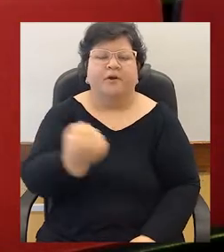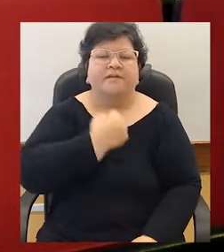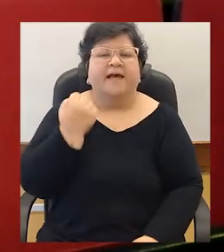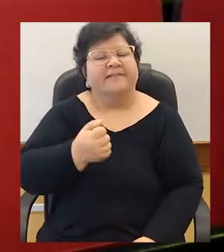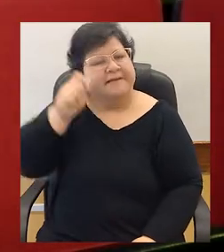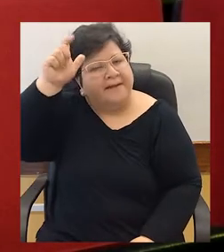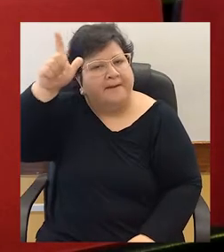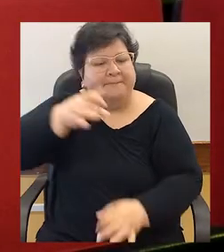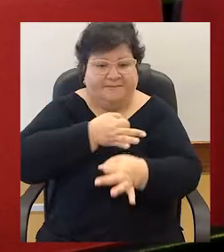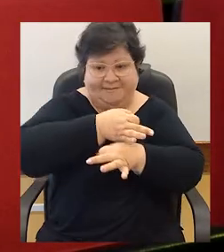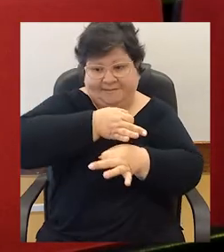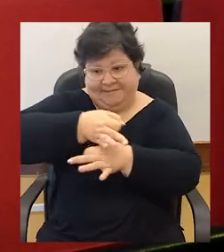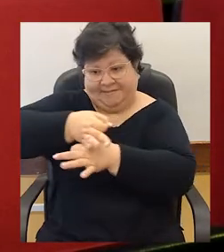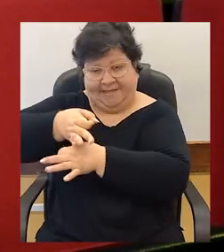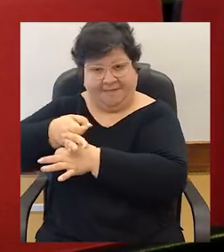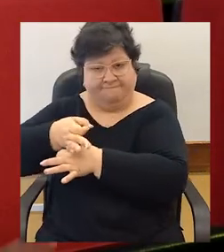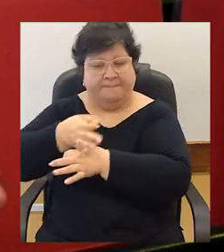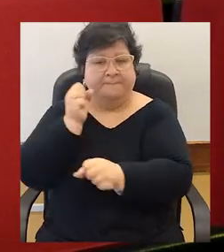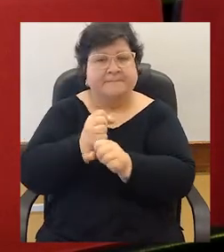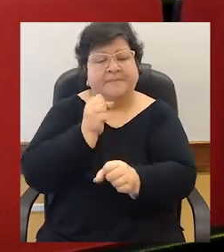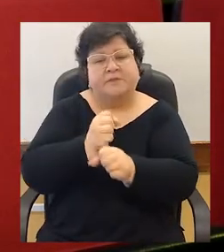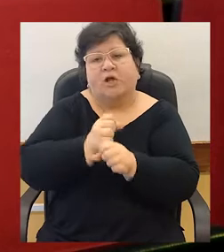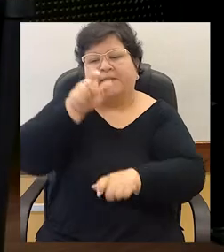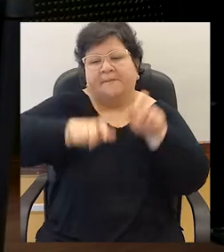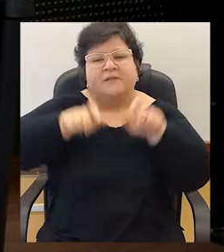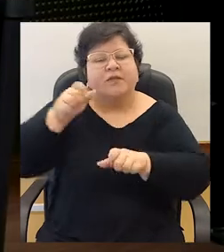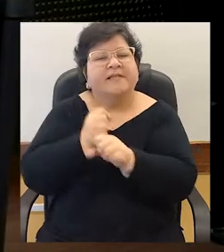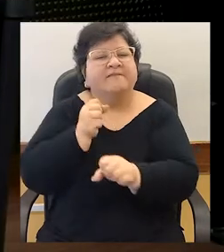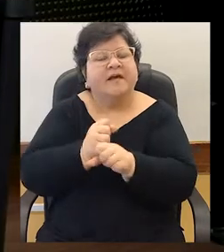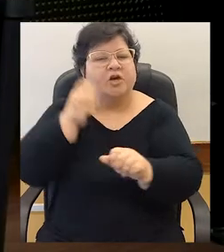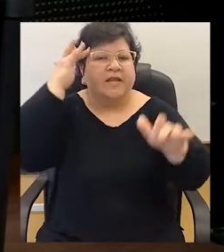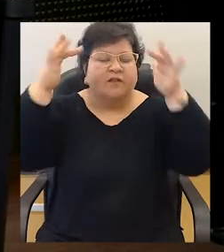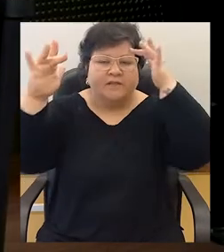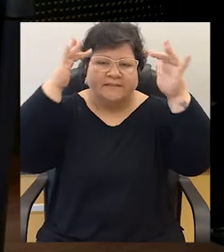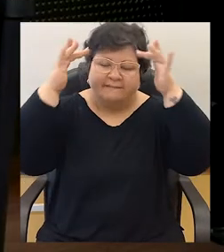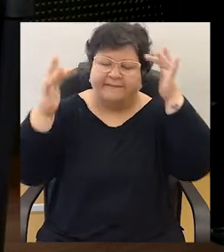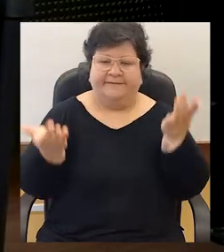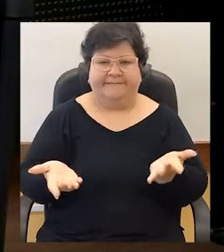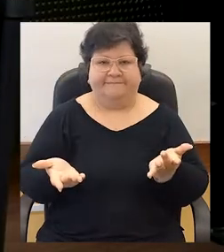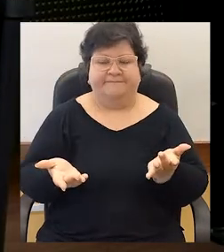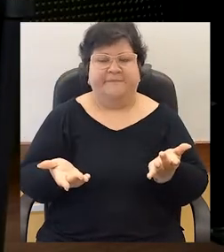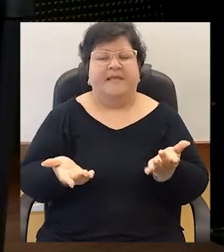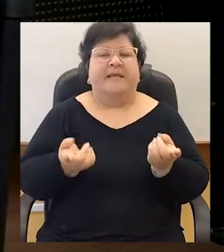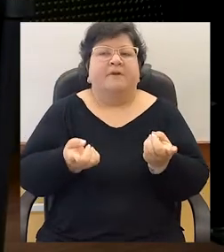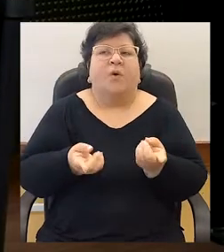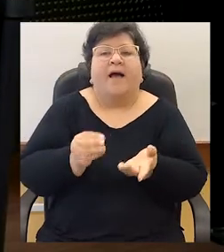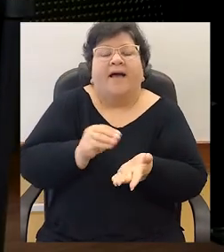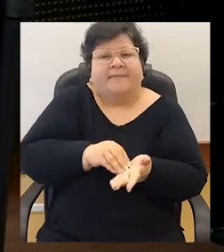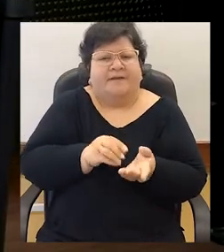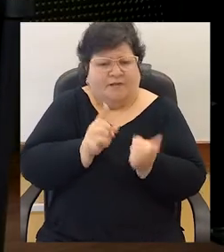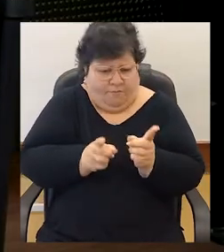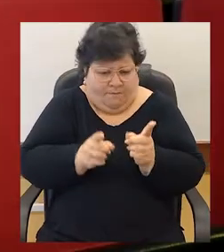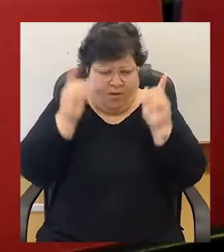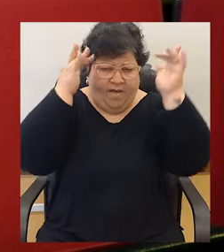las personas que trabajan con adolescentes, educadores, incluso a los propios adolescentes, porque si hablamos de salud mental podemos aprender